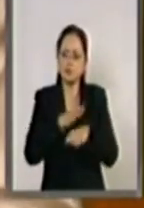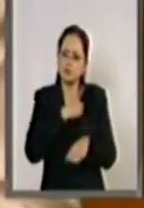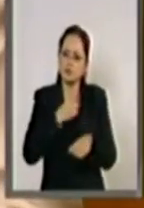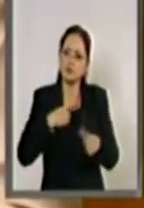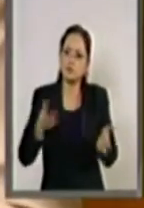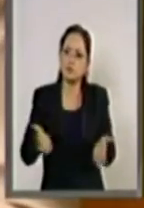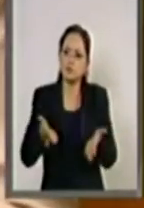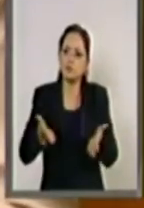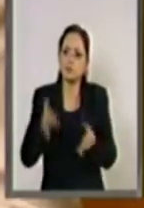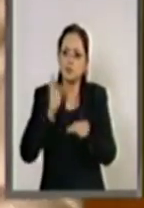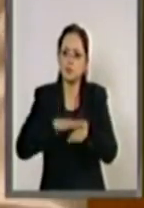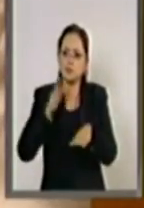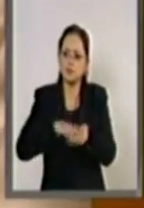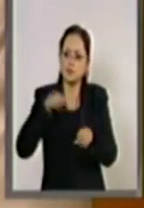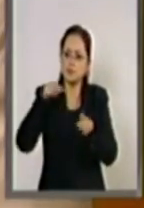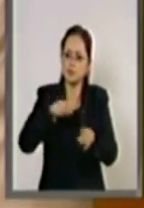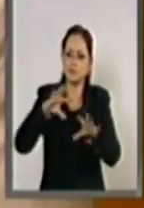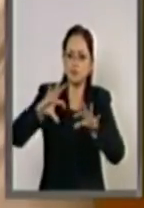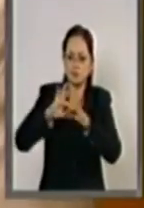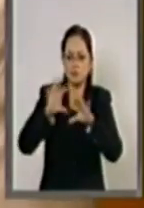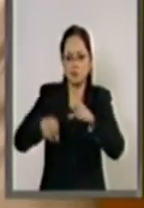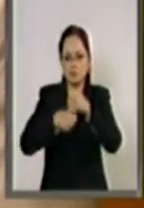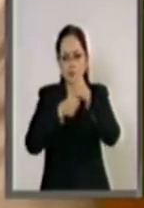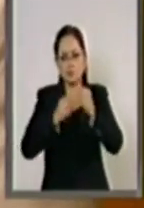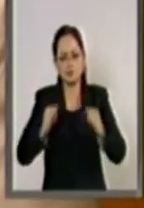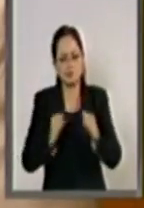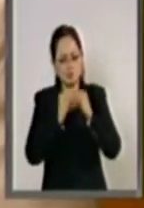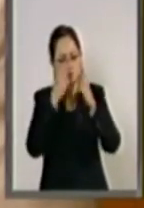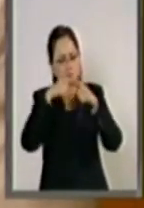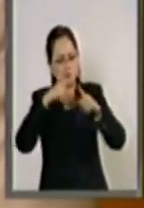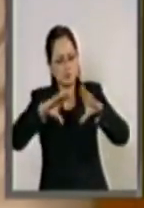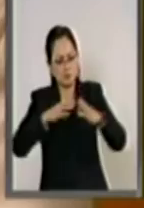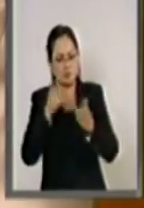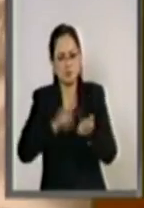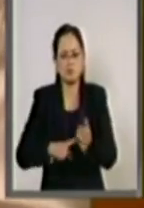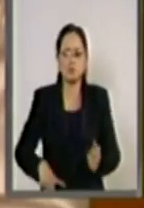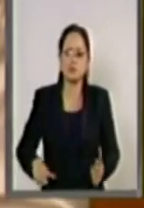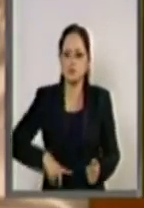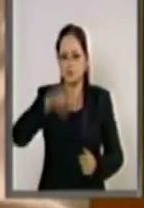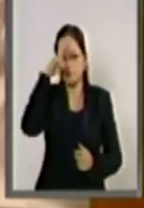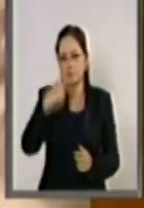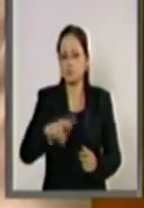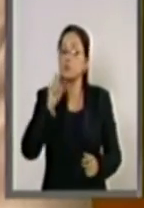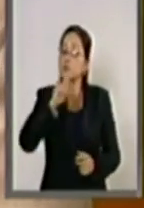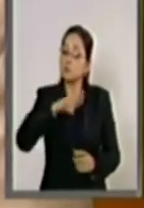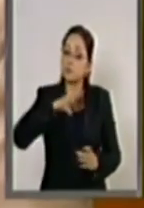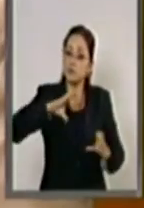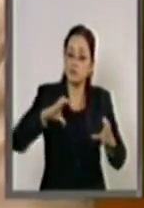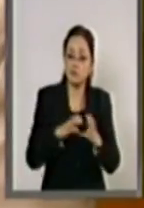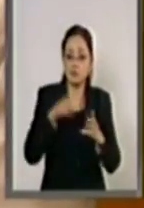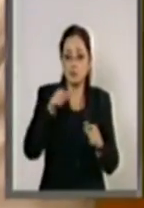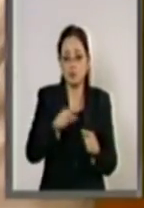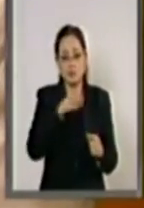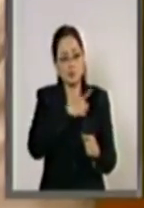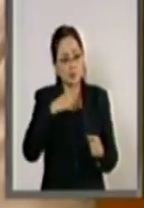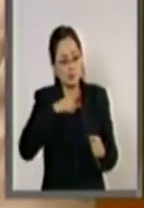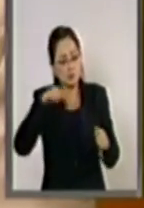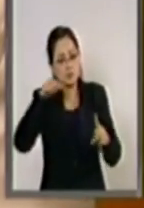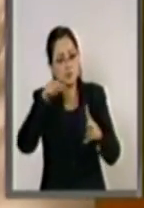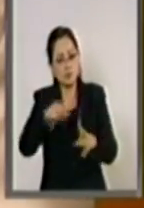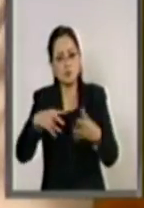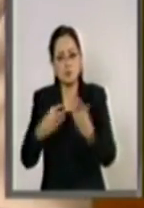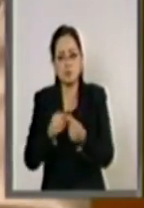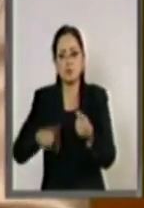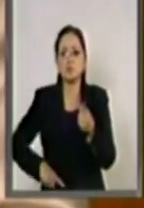y trabajar en el fortalecimiento de las instituciones del Estado mexicano y en el imperativo de trabajar conjuntamente